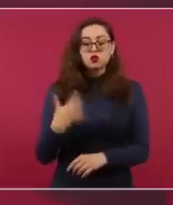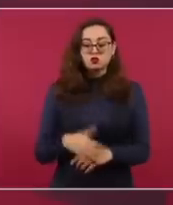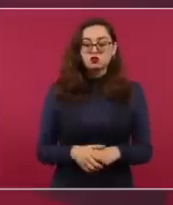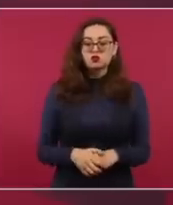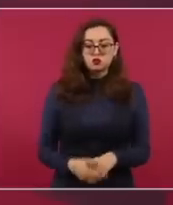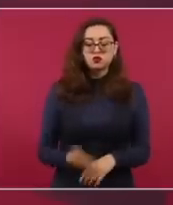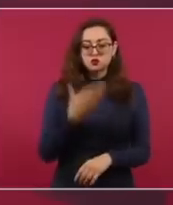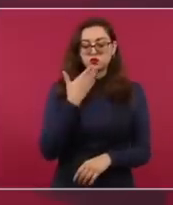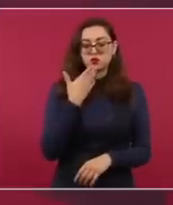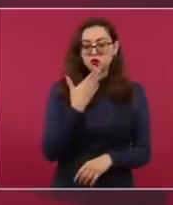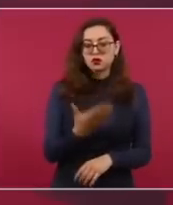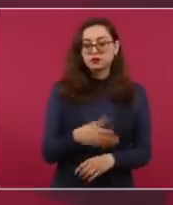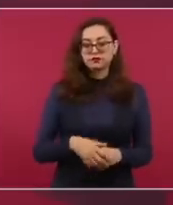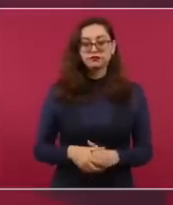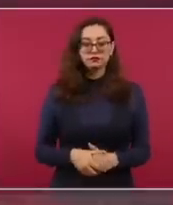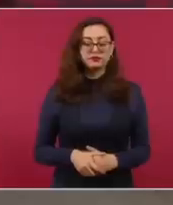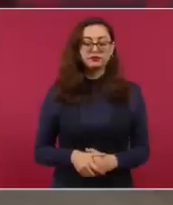Estados Unidos y nuestro país.